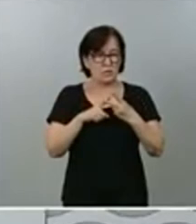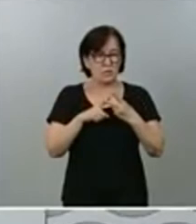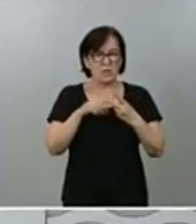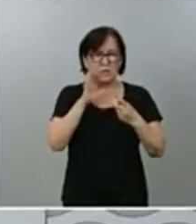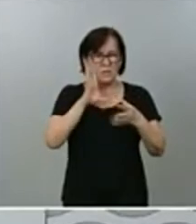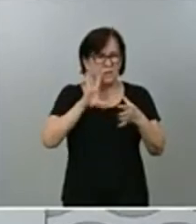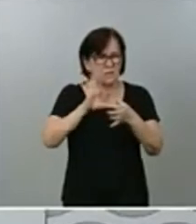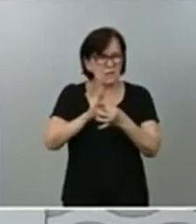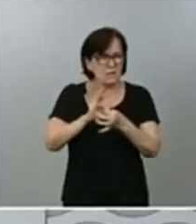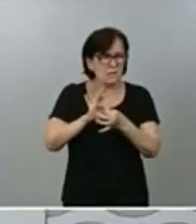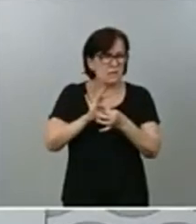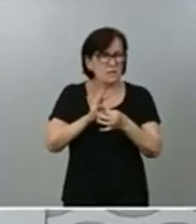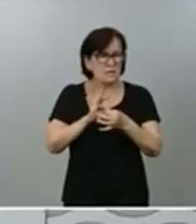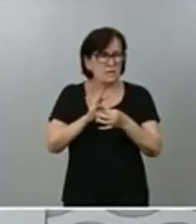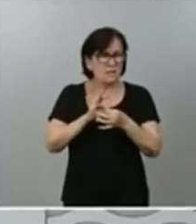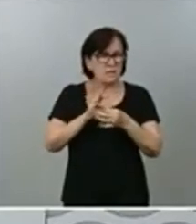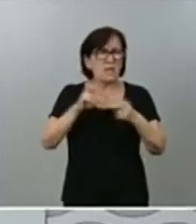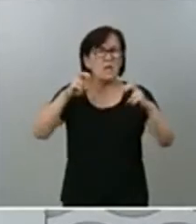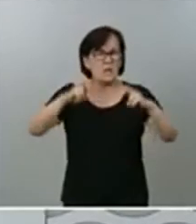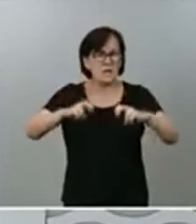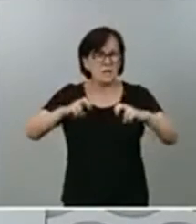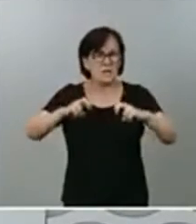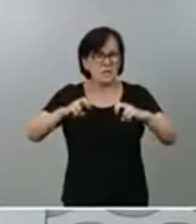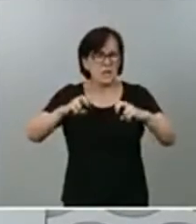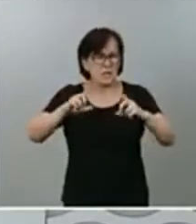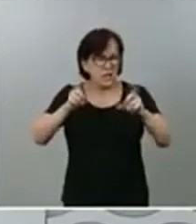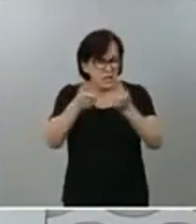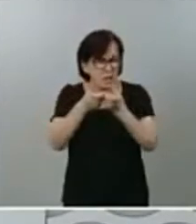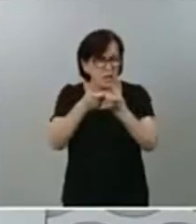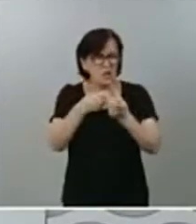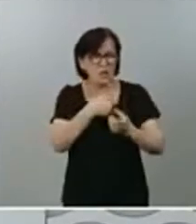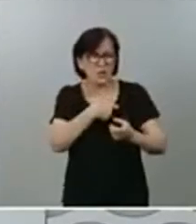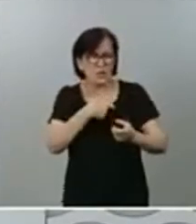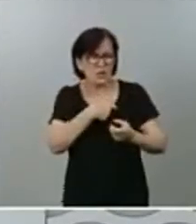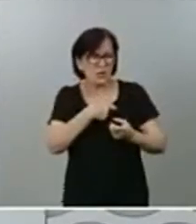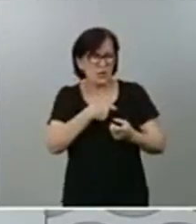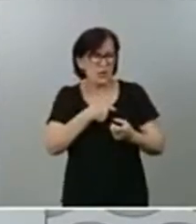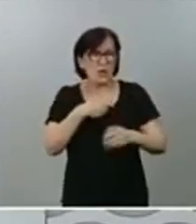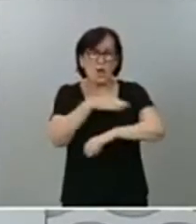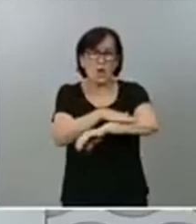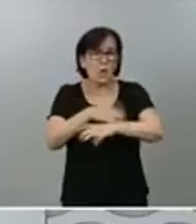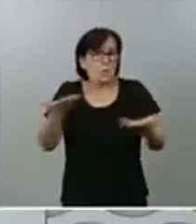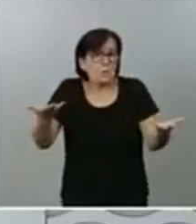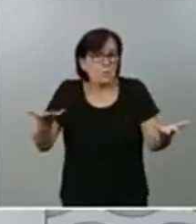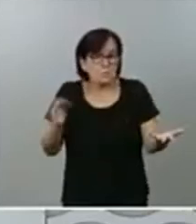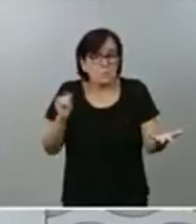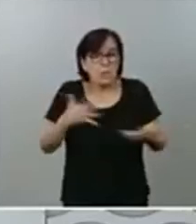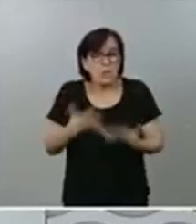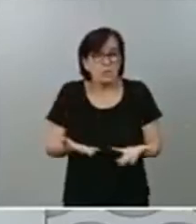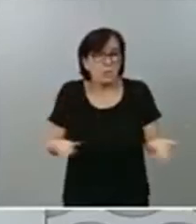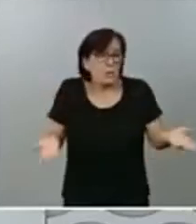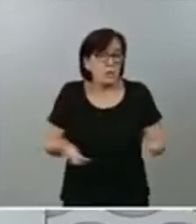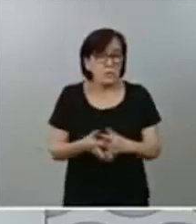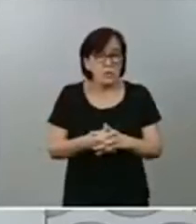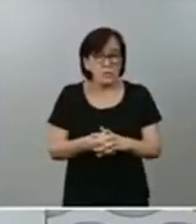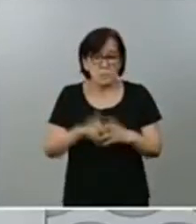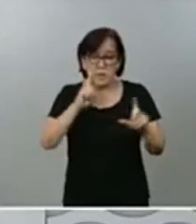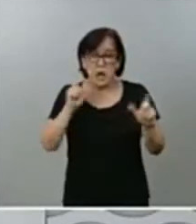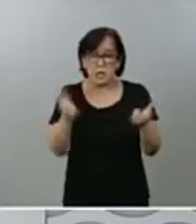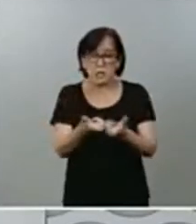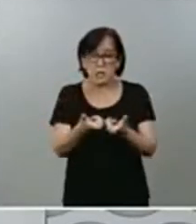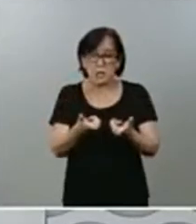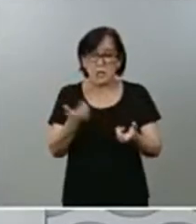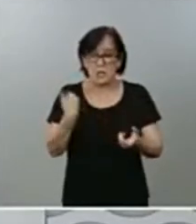la reunión de la comisión. El Gobierno está disponible para poder reunirse, tal como